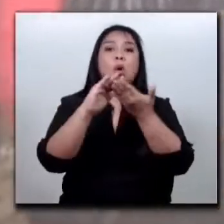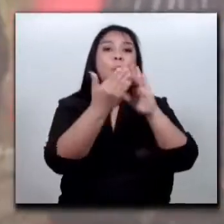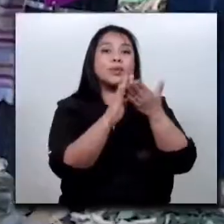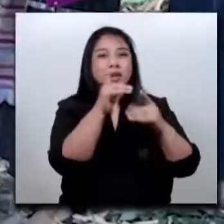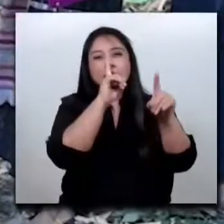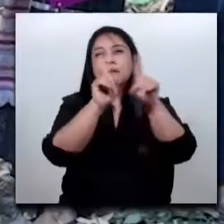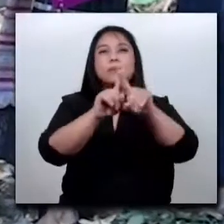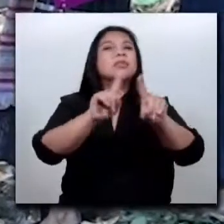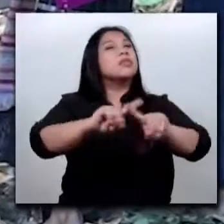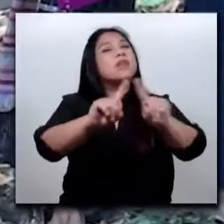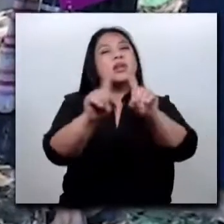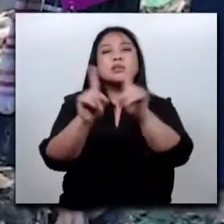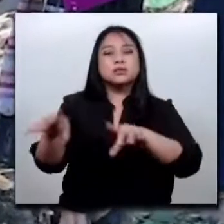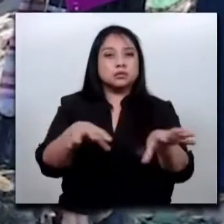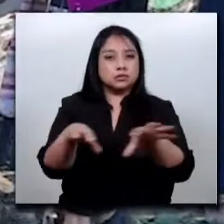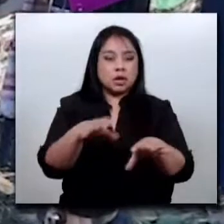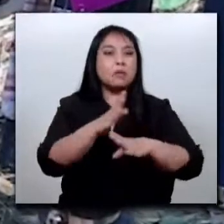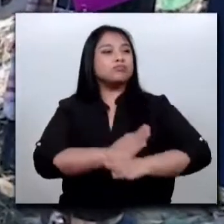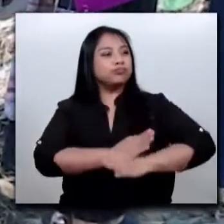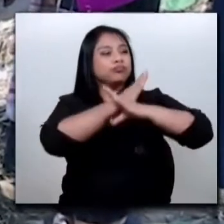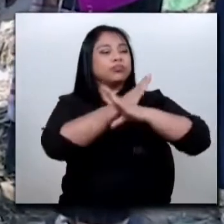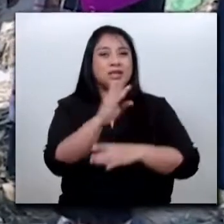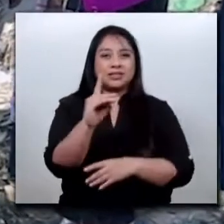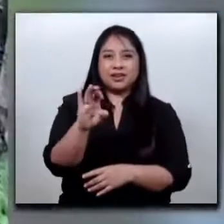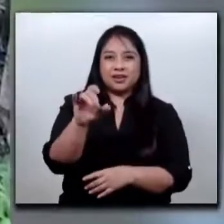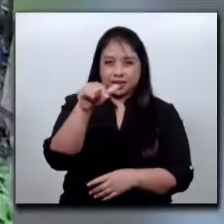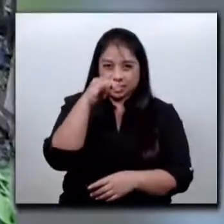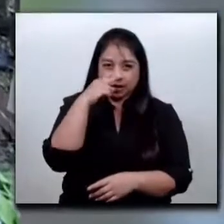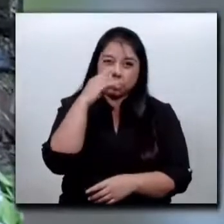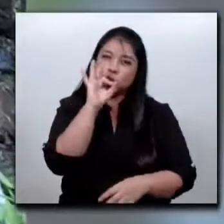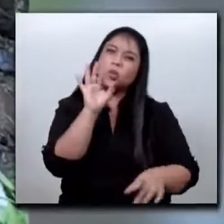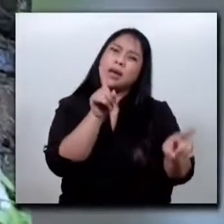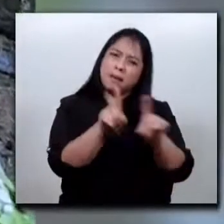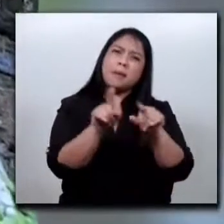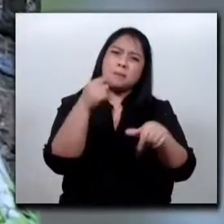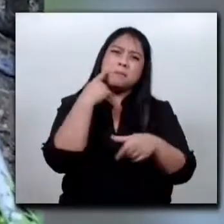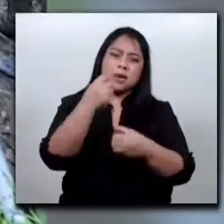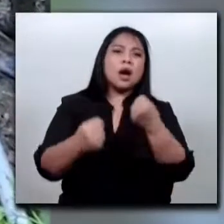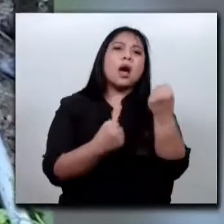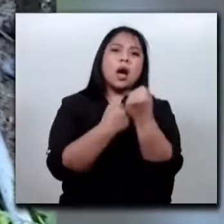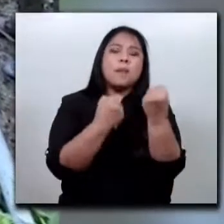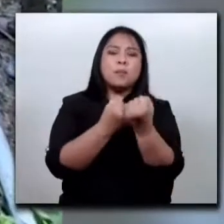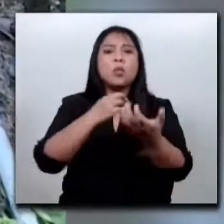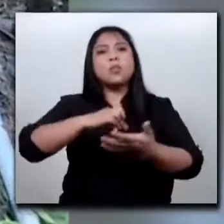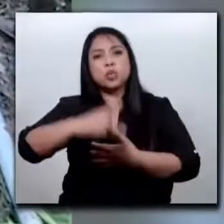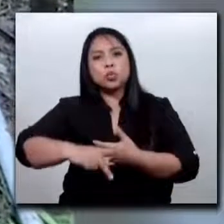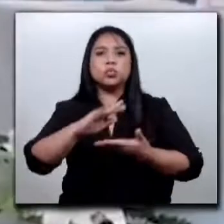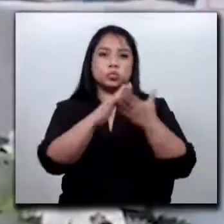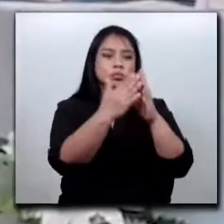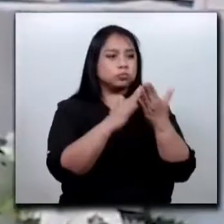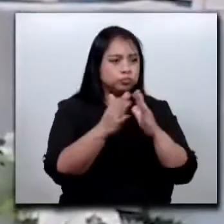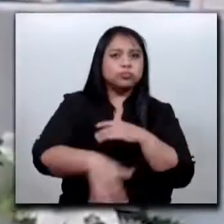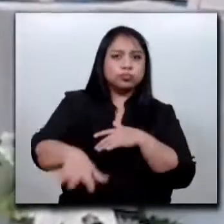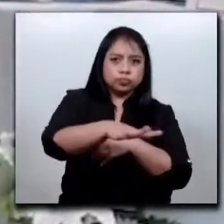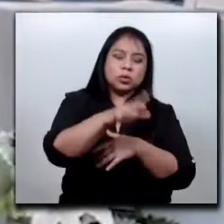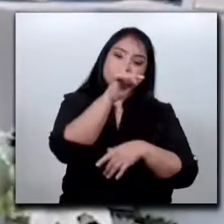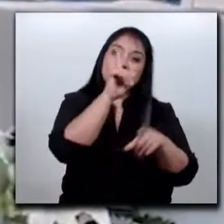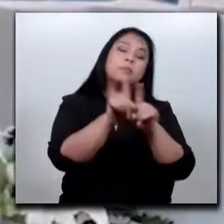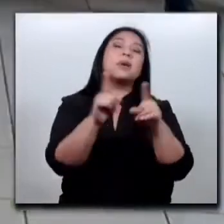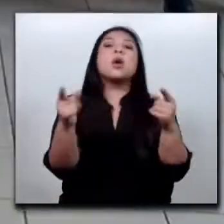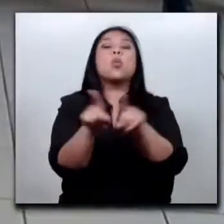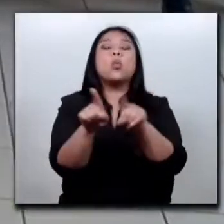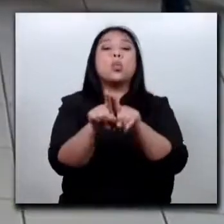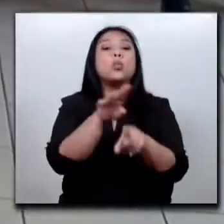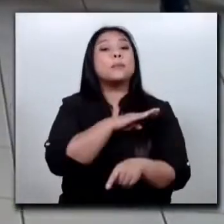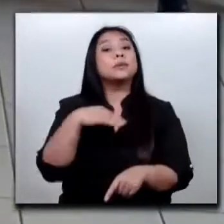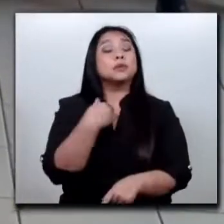a través de prevención del delito y operaciones con apoyo en proyectos comunitarios. De forma paralela, los ministerios de